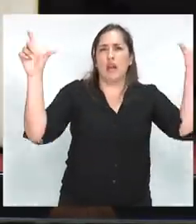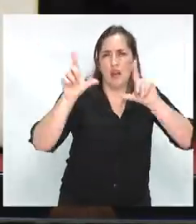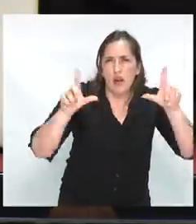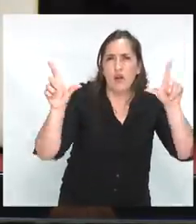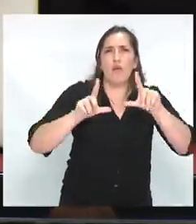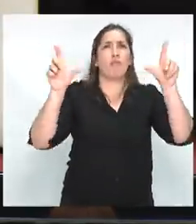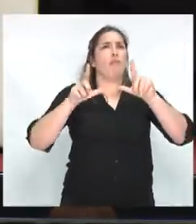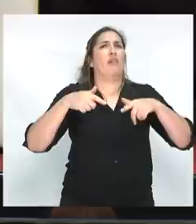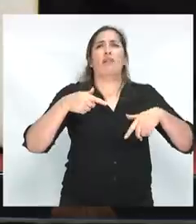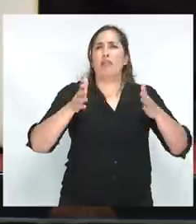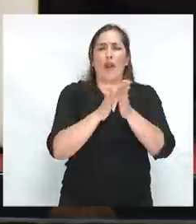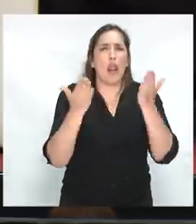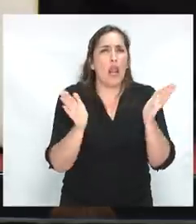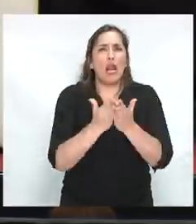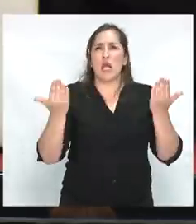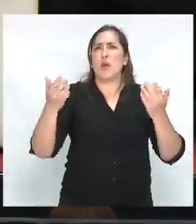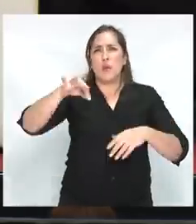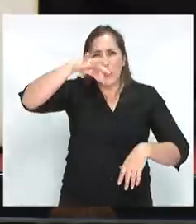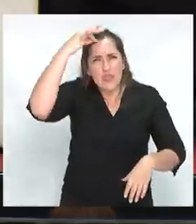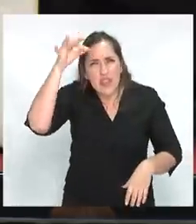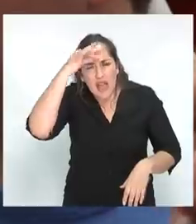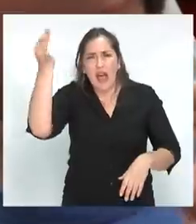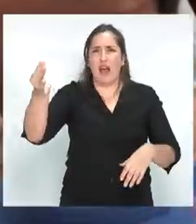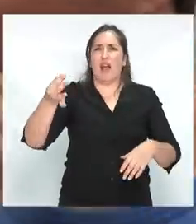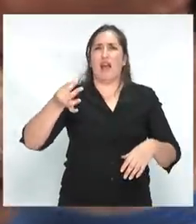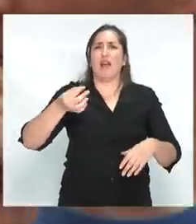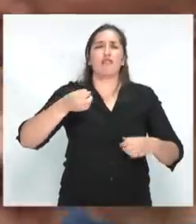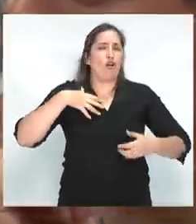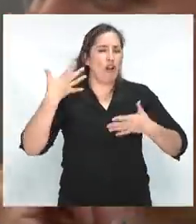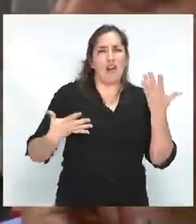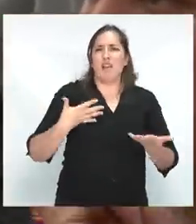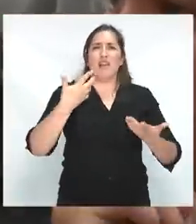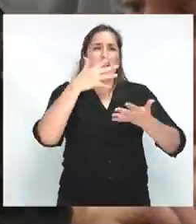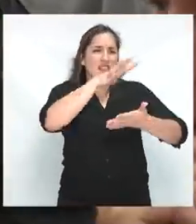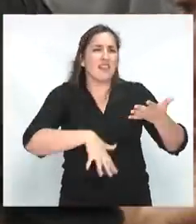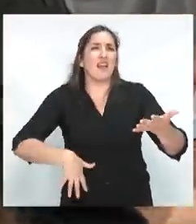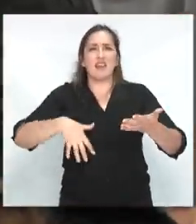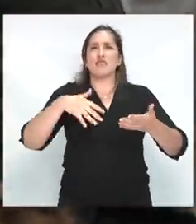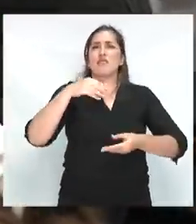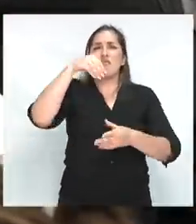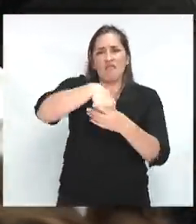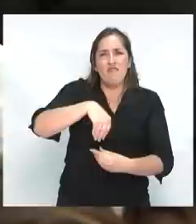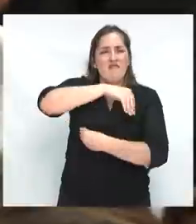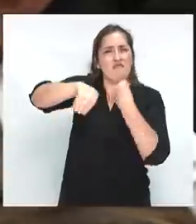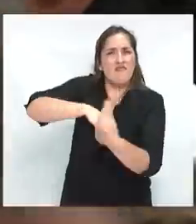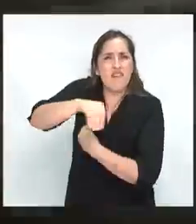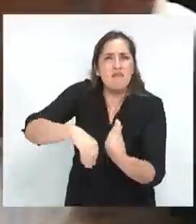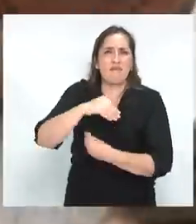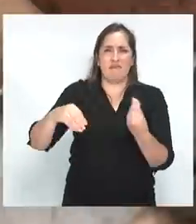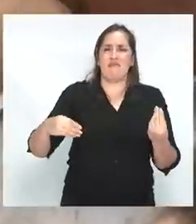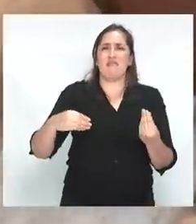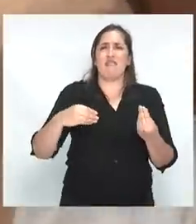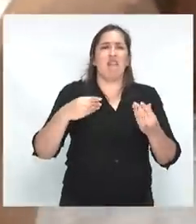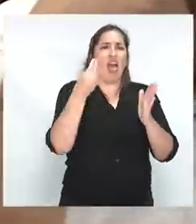comunicación, en los libros, en el teatro, en las gestualidades, en las relaciones interfamiliares, en las